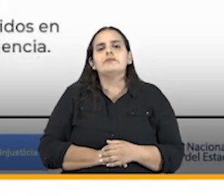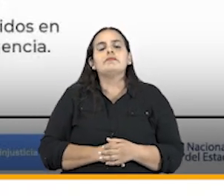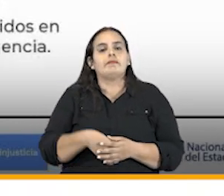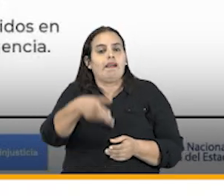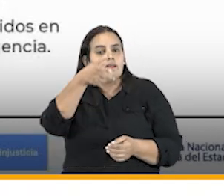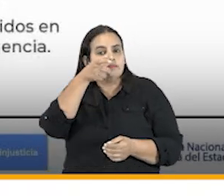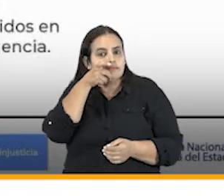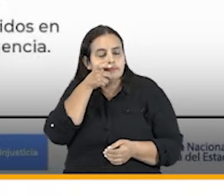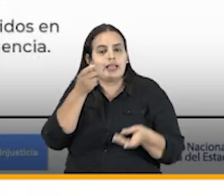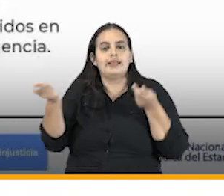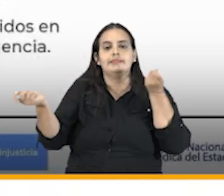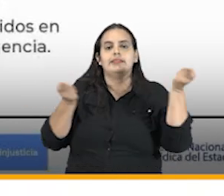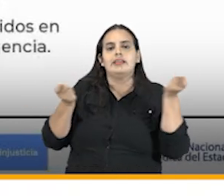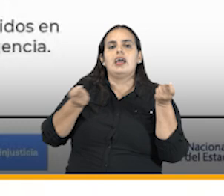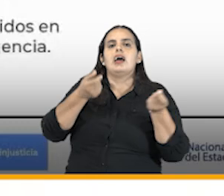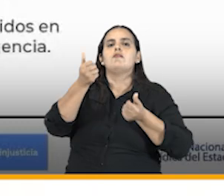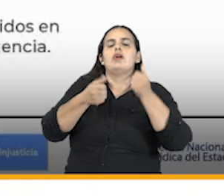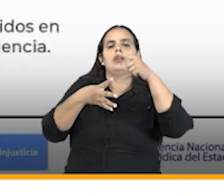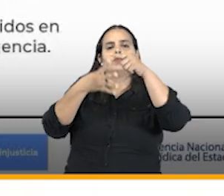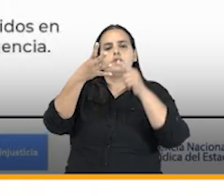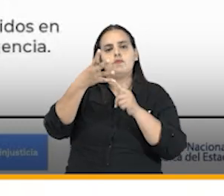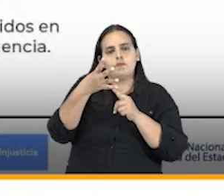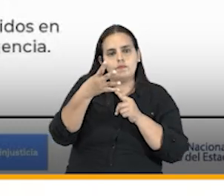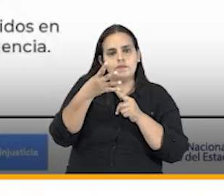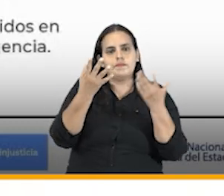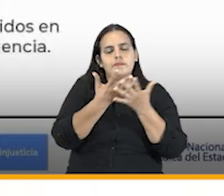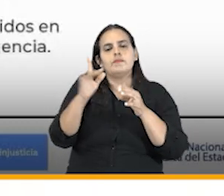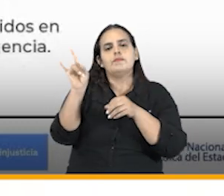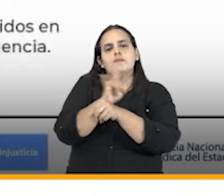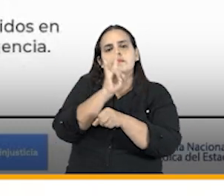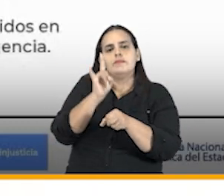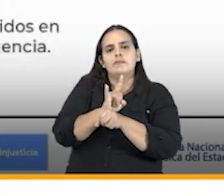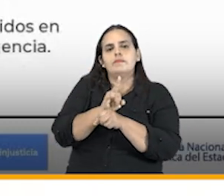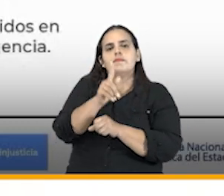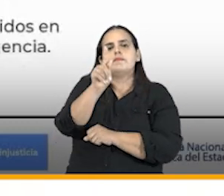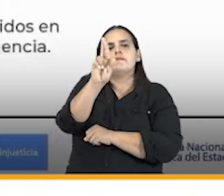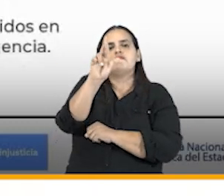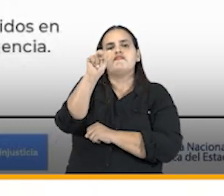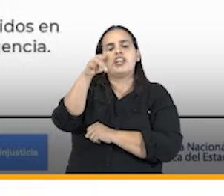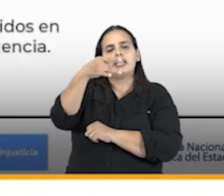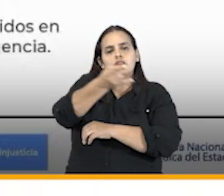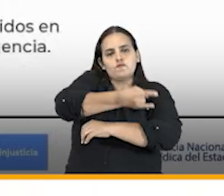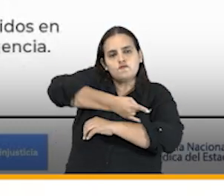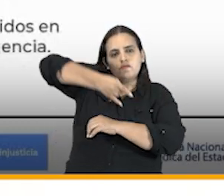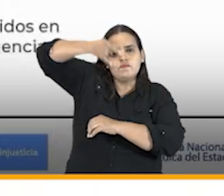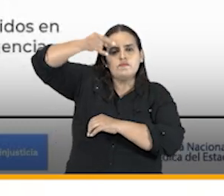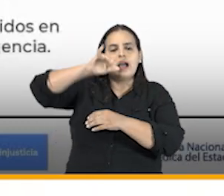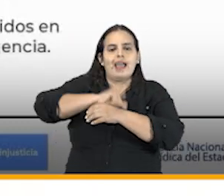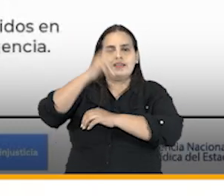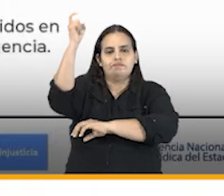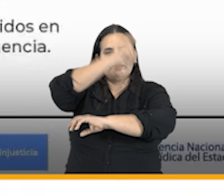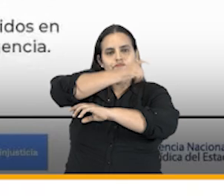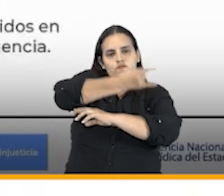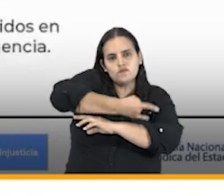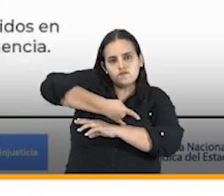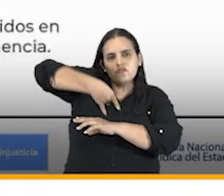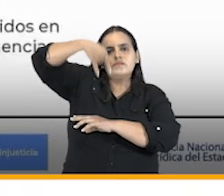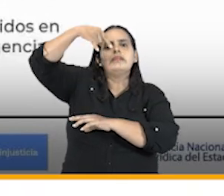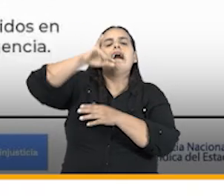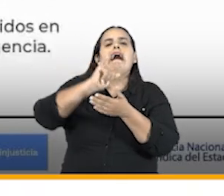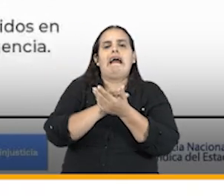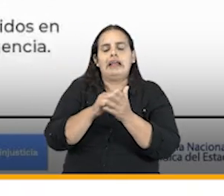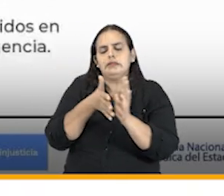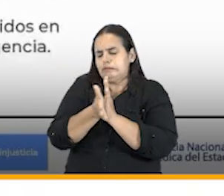intervención estratégica en cuatro litigios relacionados con la utilización del fracking como técnica para la extracción de hidrocarburos ahorita